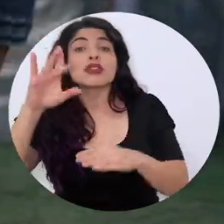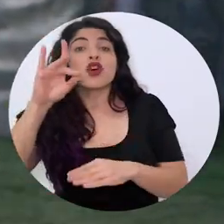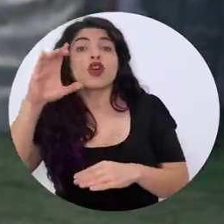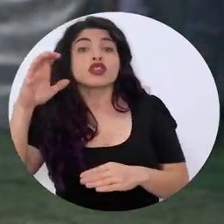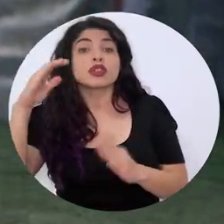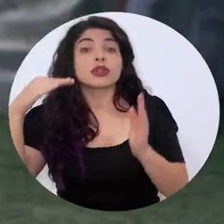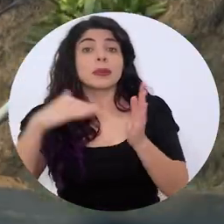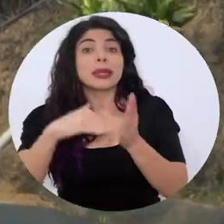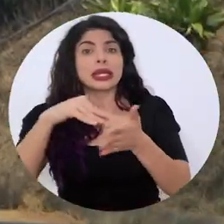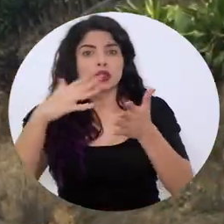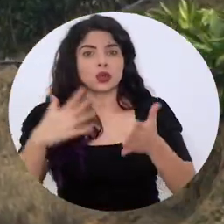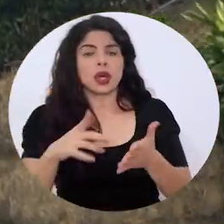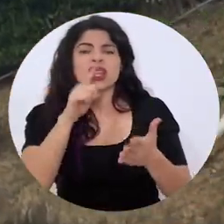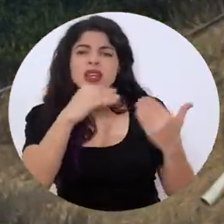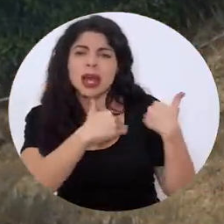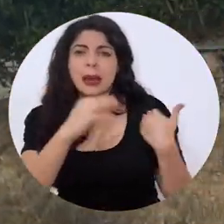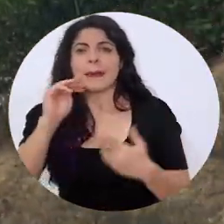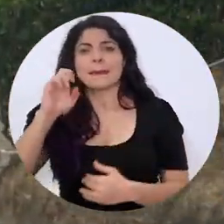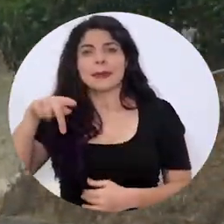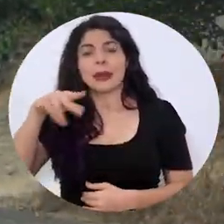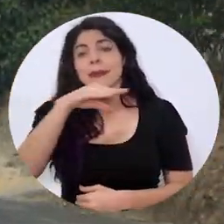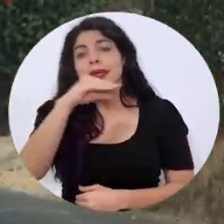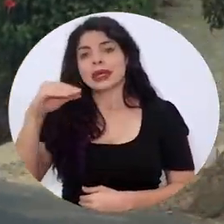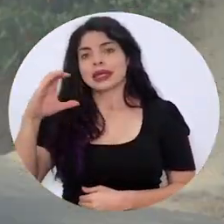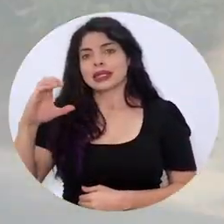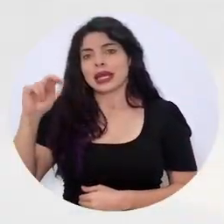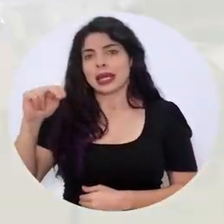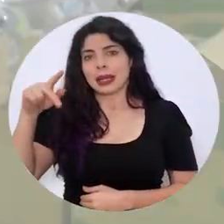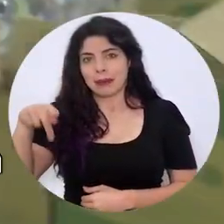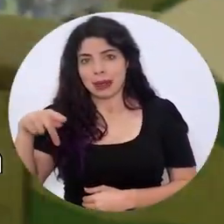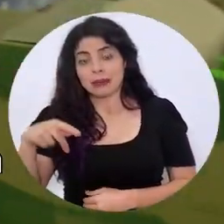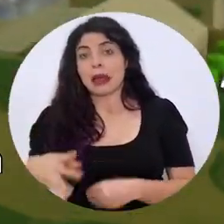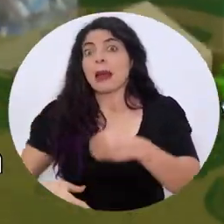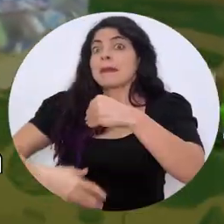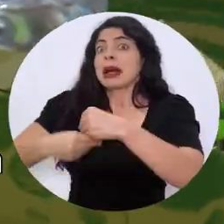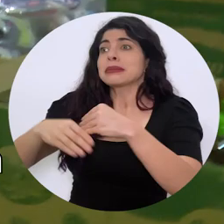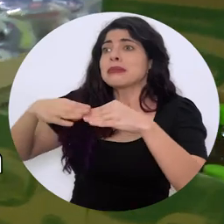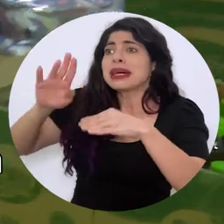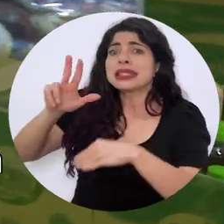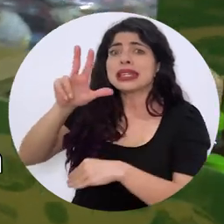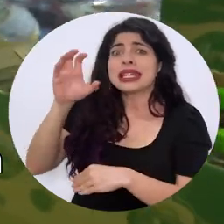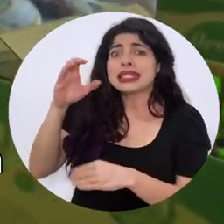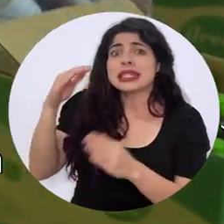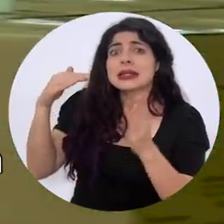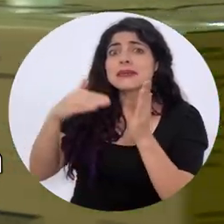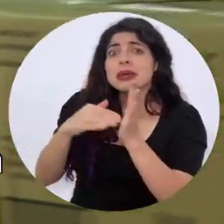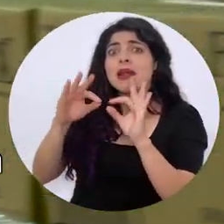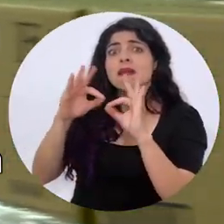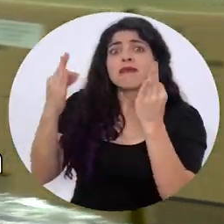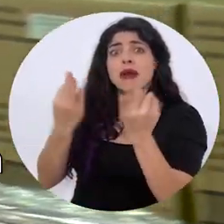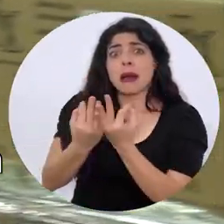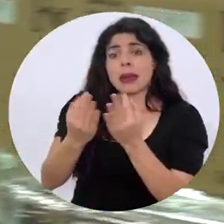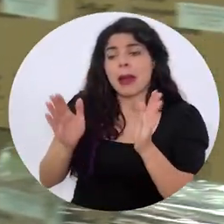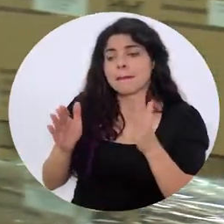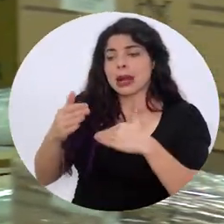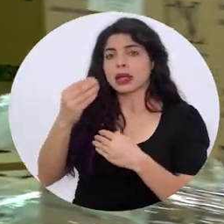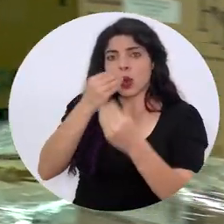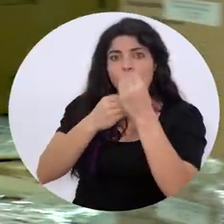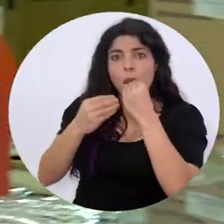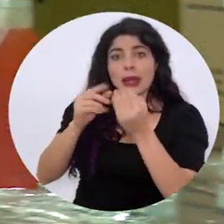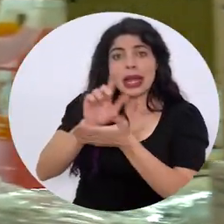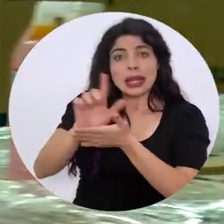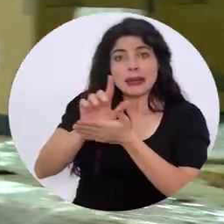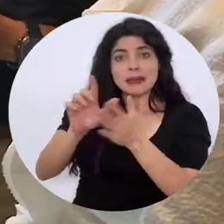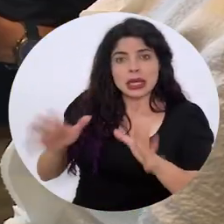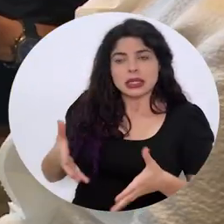800.000 estudiantes por parte del MEP y el CNP. Además, más de 300.000 familias recibieron paquetes de